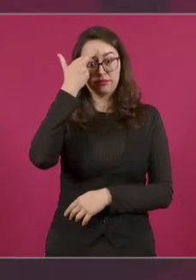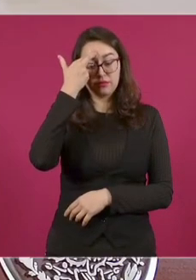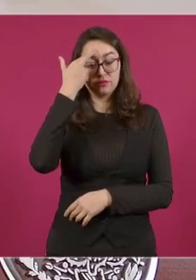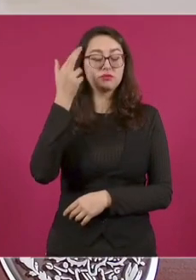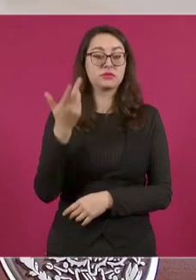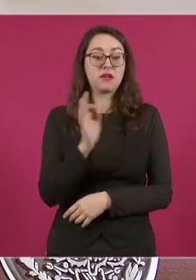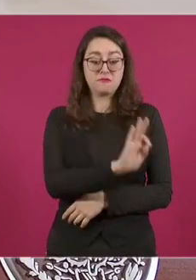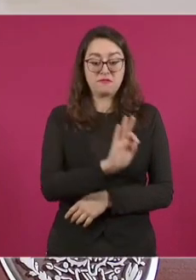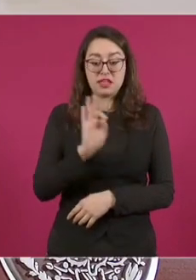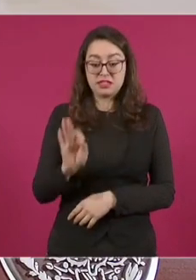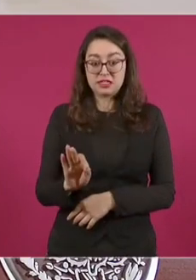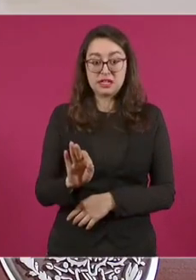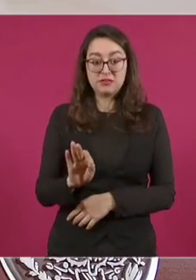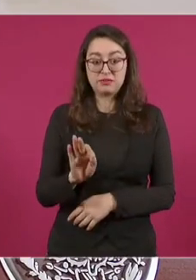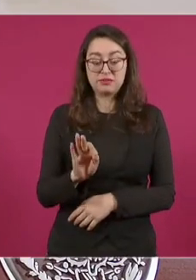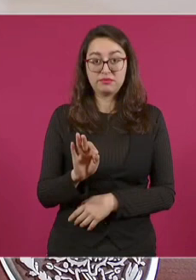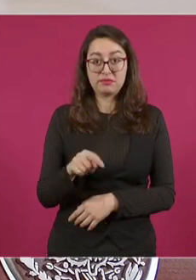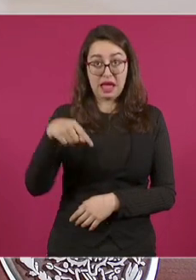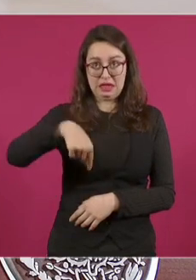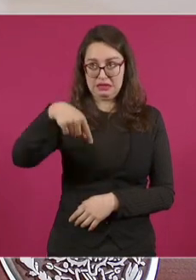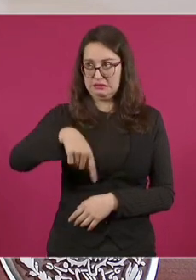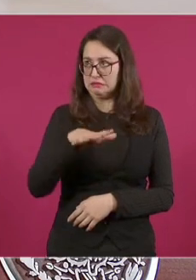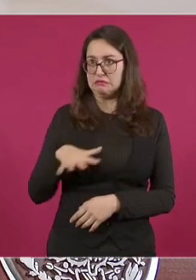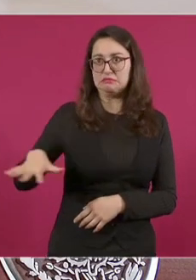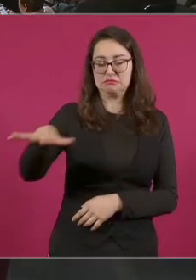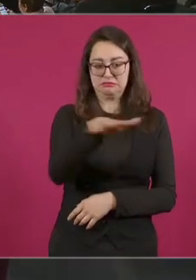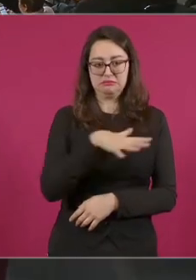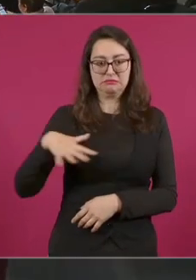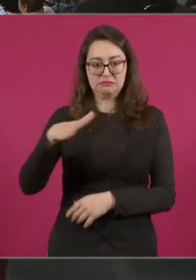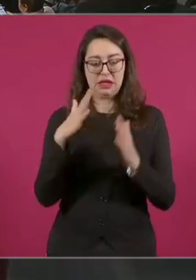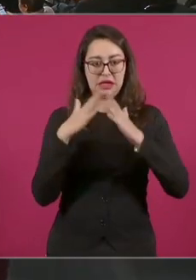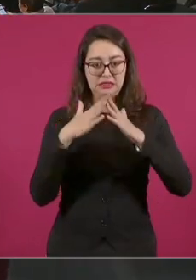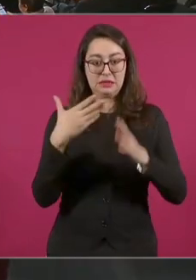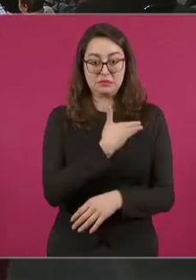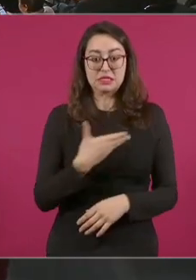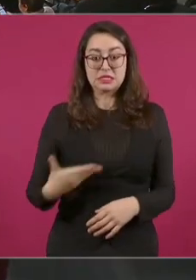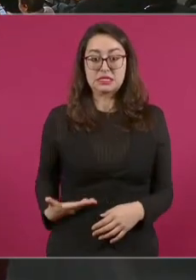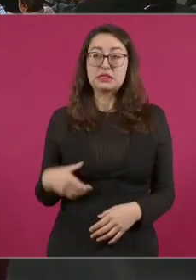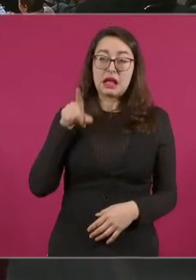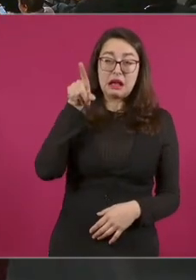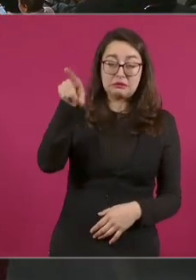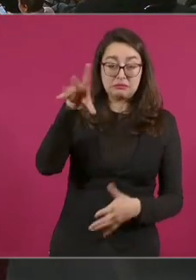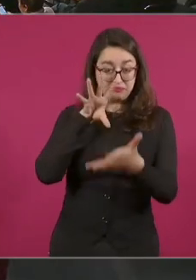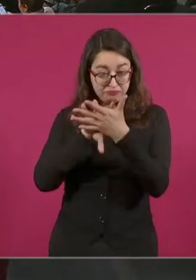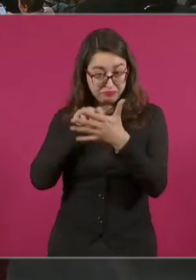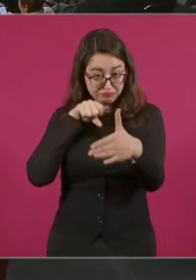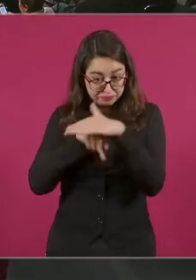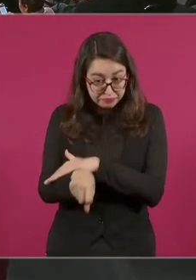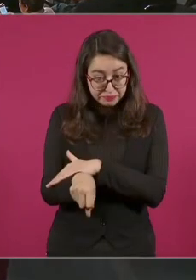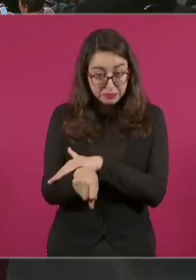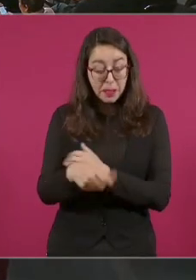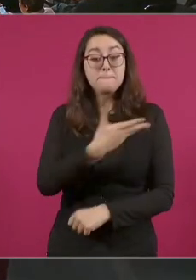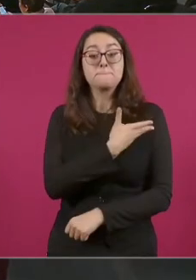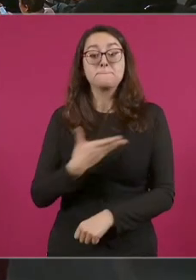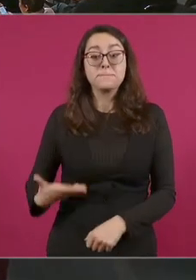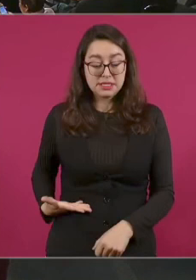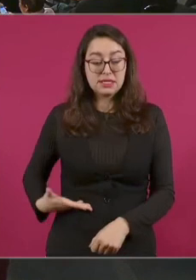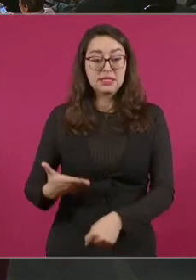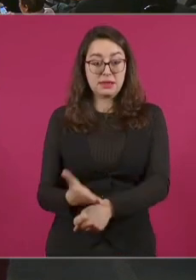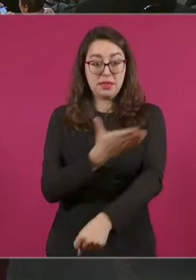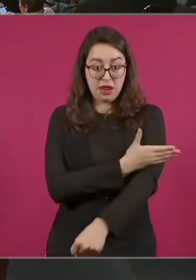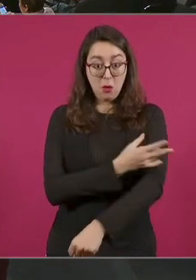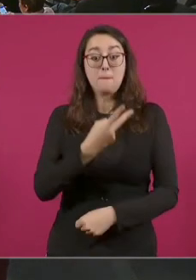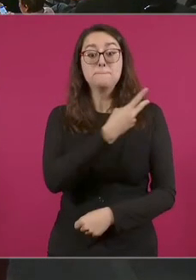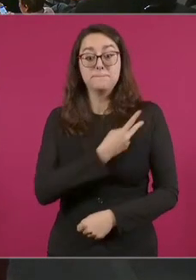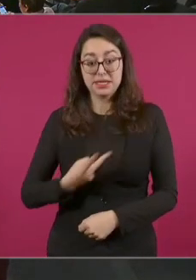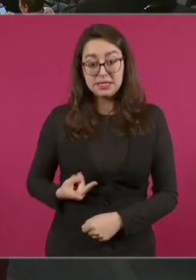sacaron de la intendencia de aquí del Palacio, donde los tenían presos, al presidente y al vicepresidente los